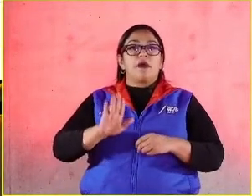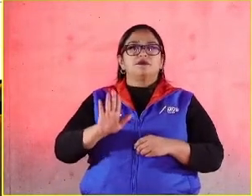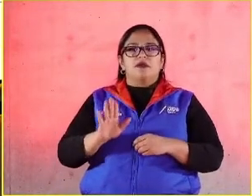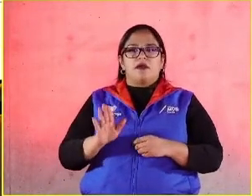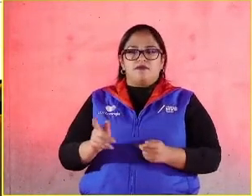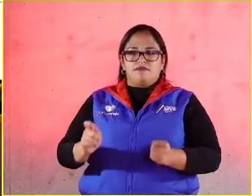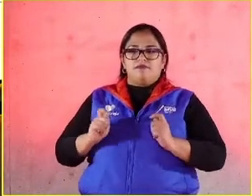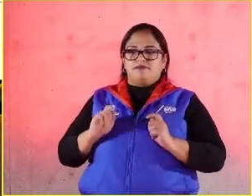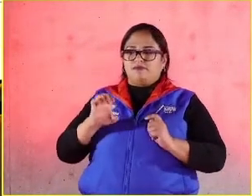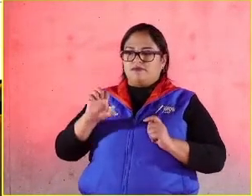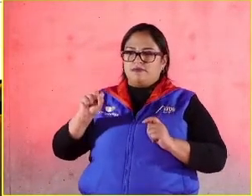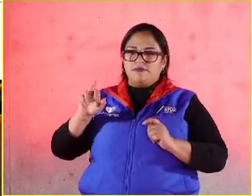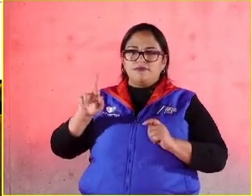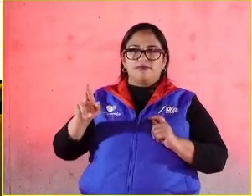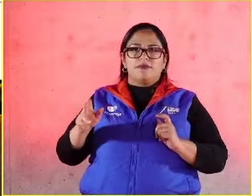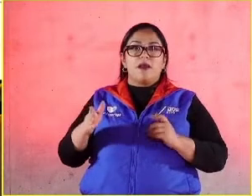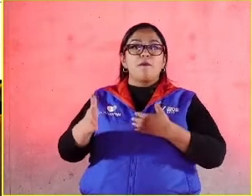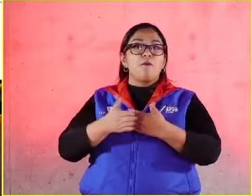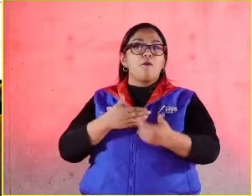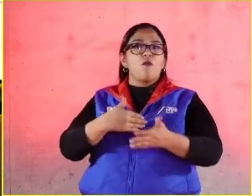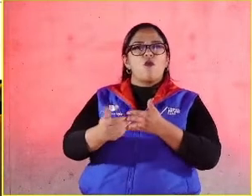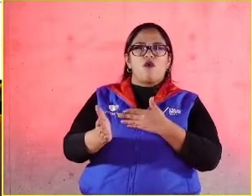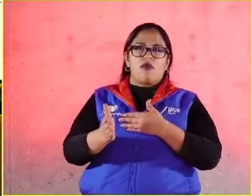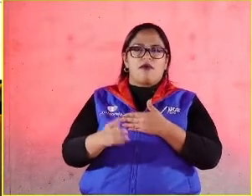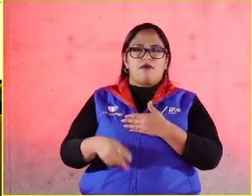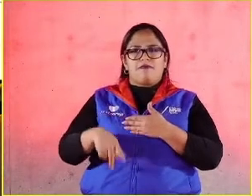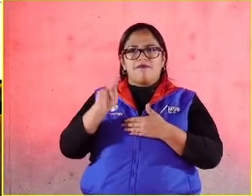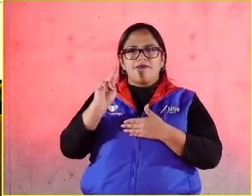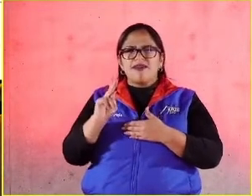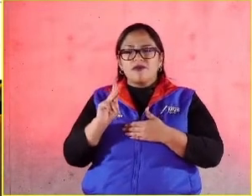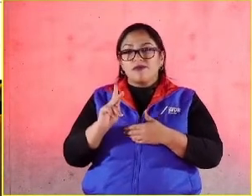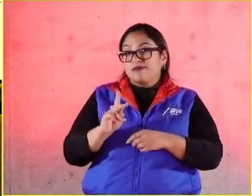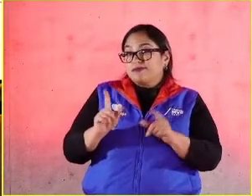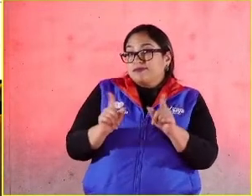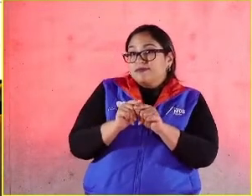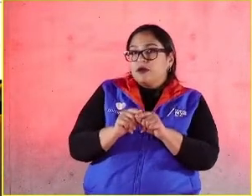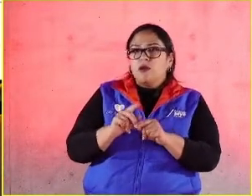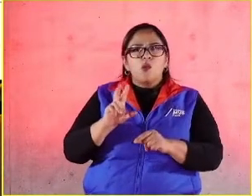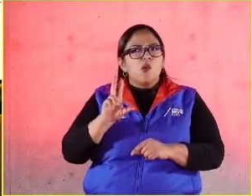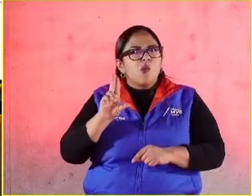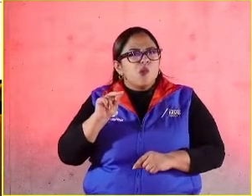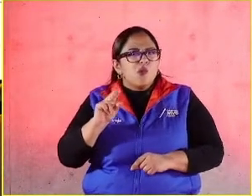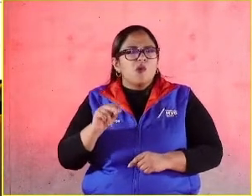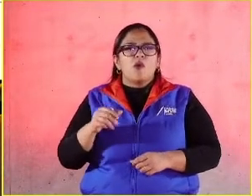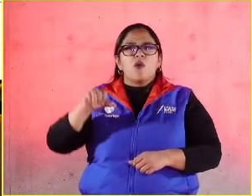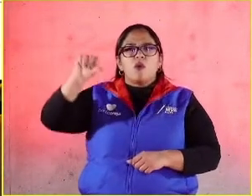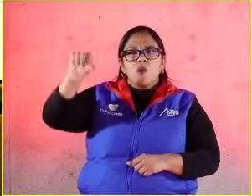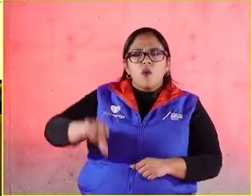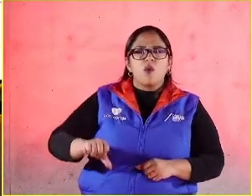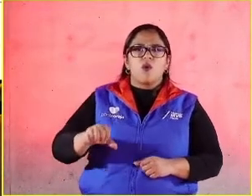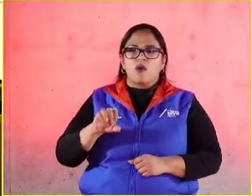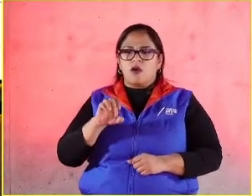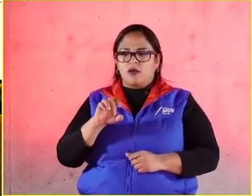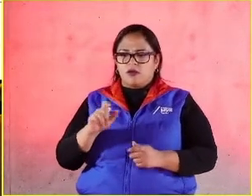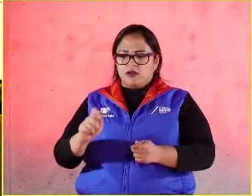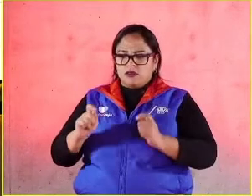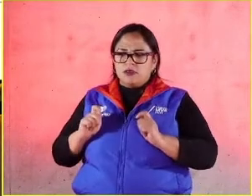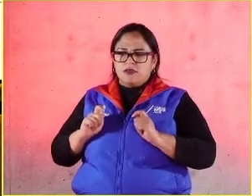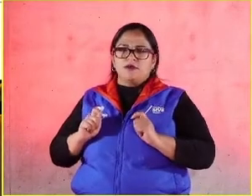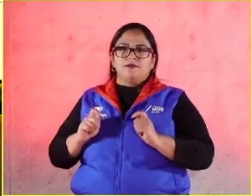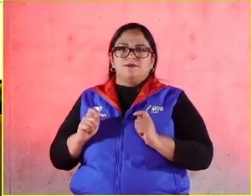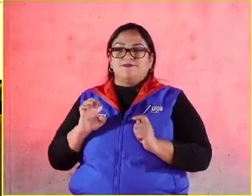pero no, el ser socialmente responsable para una empresa hoy se está convirtiendo en algo que los